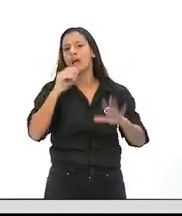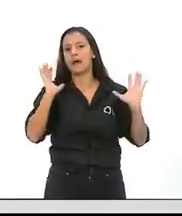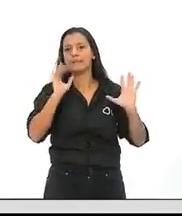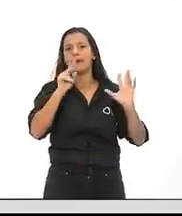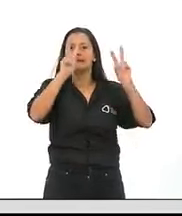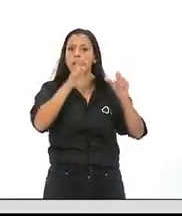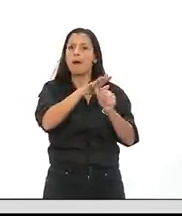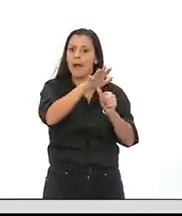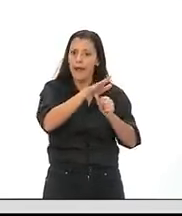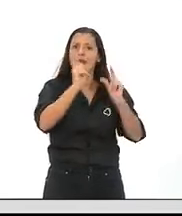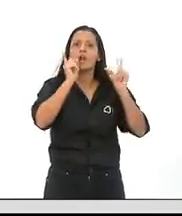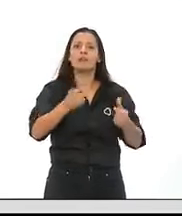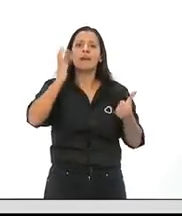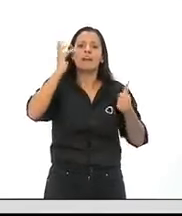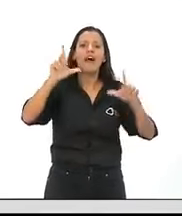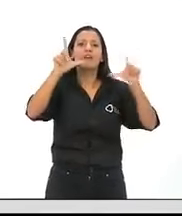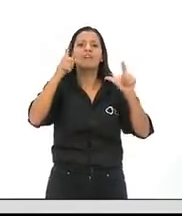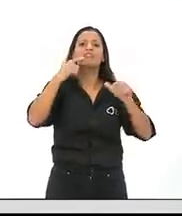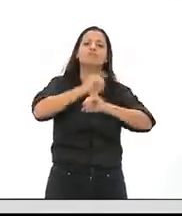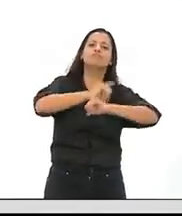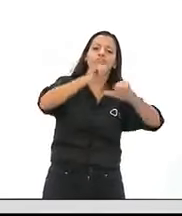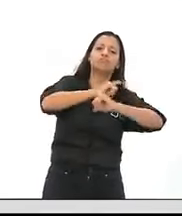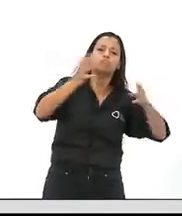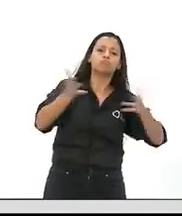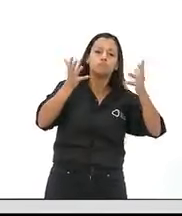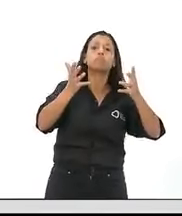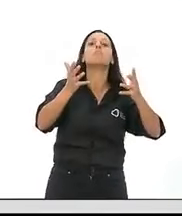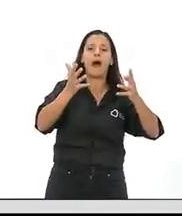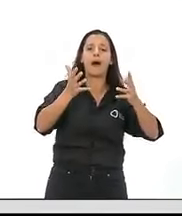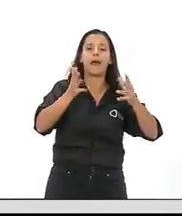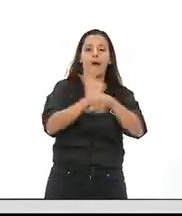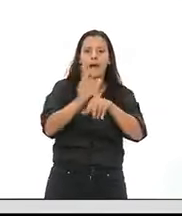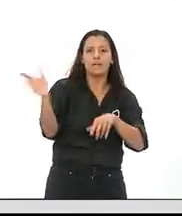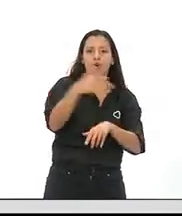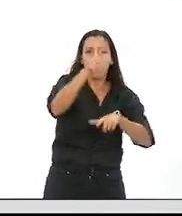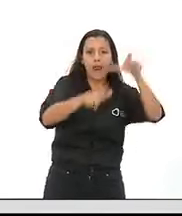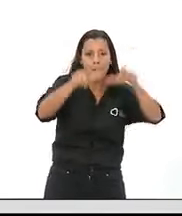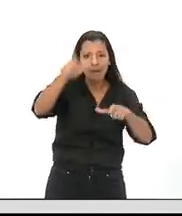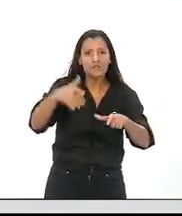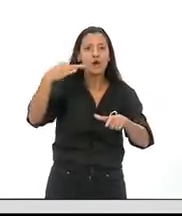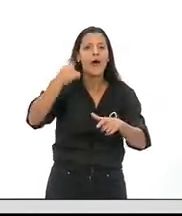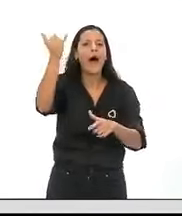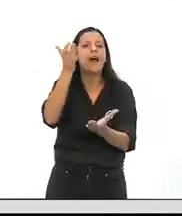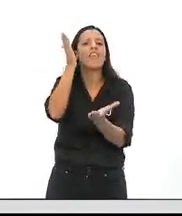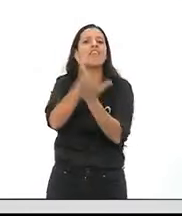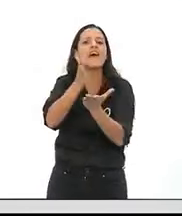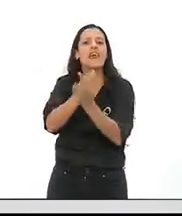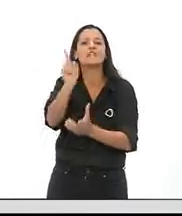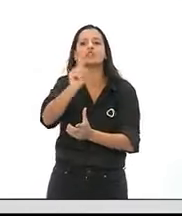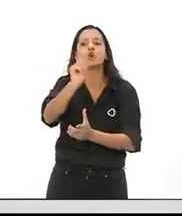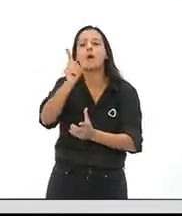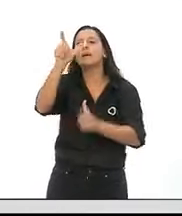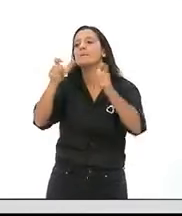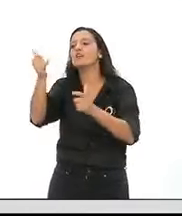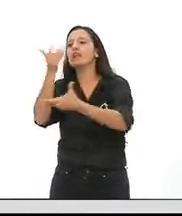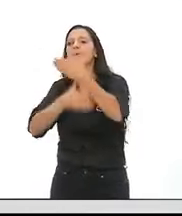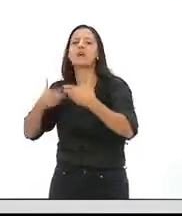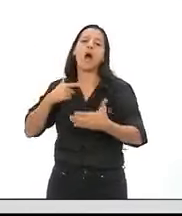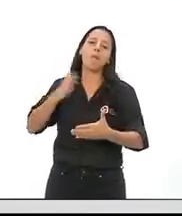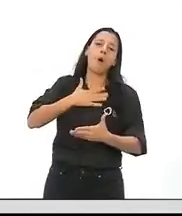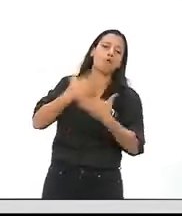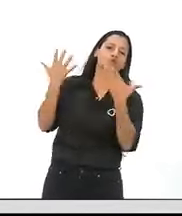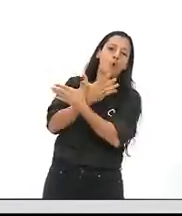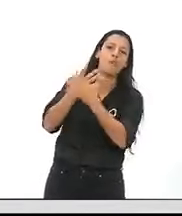En los medios de comunicación, considerándonos como sujetos de derecho y no como personas dolientes. Somos